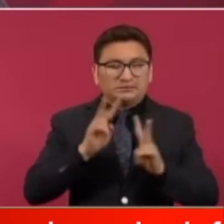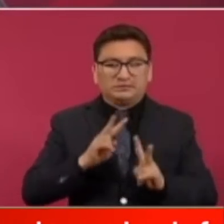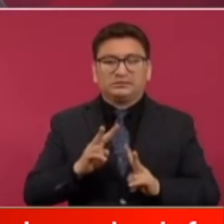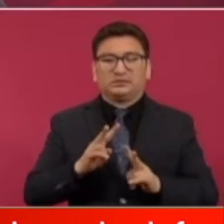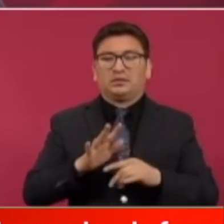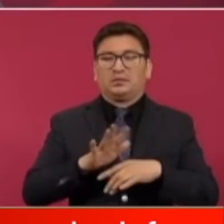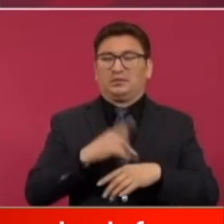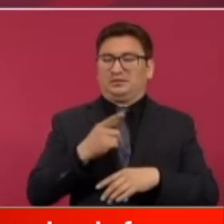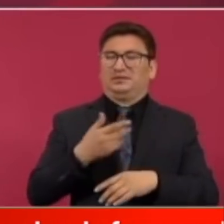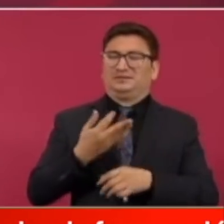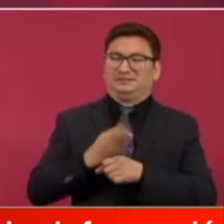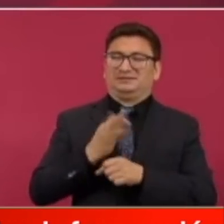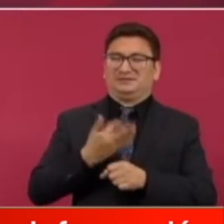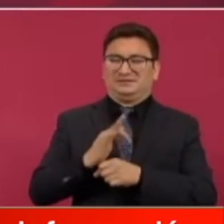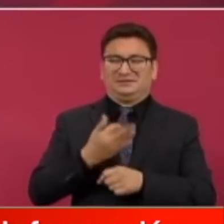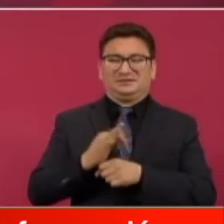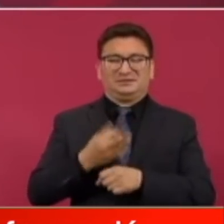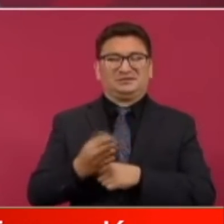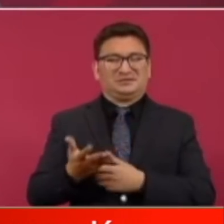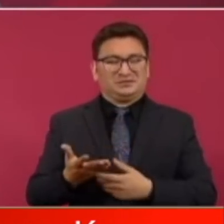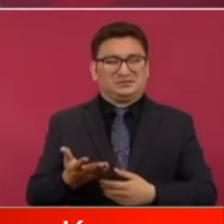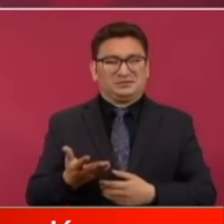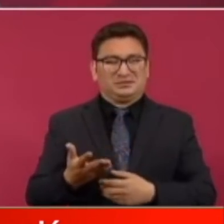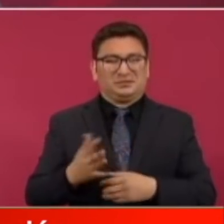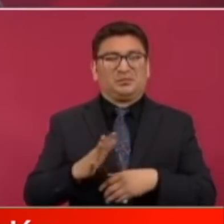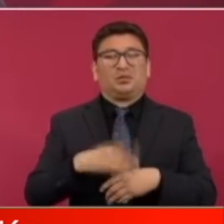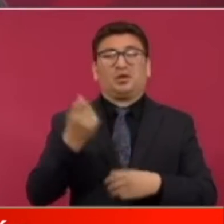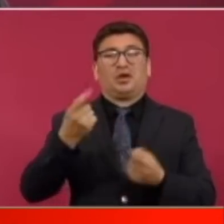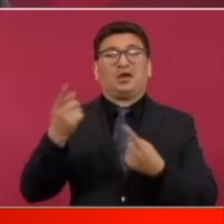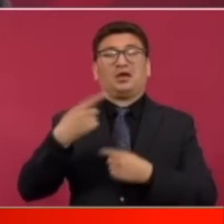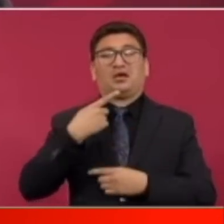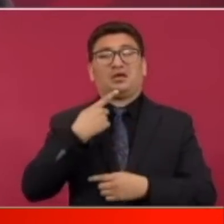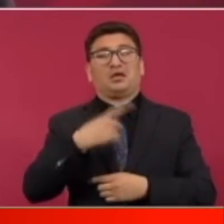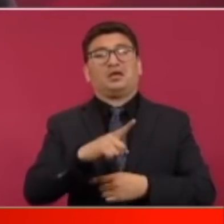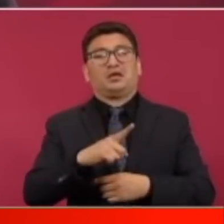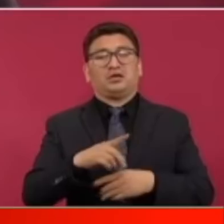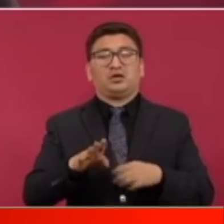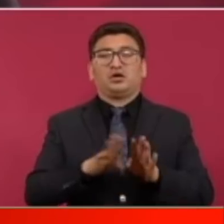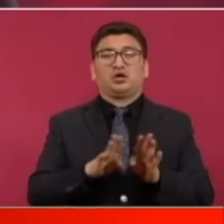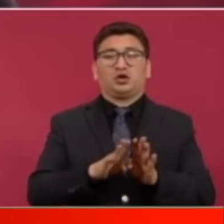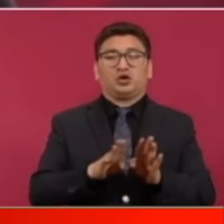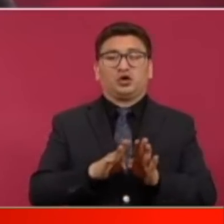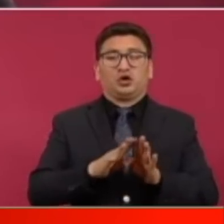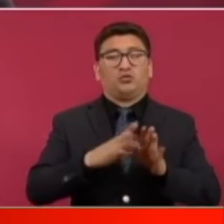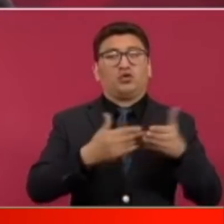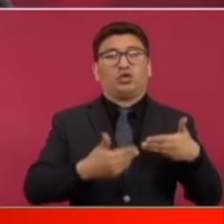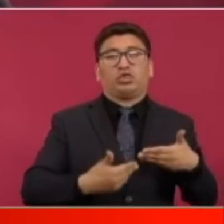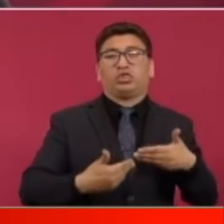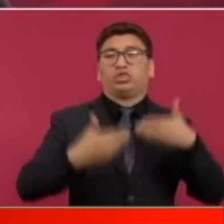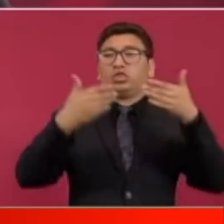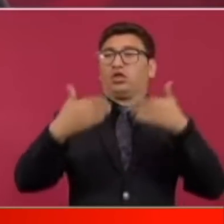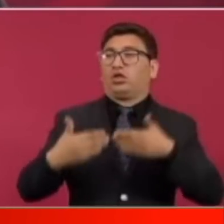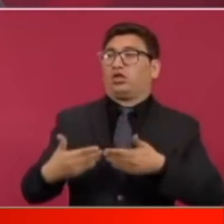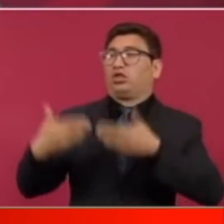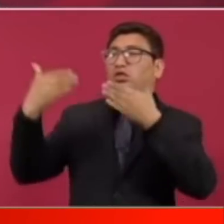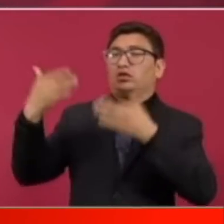asistoso porque se quejaba de que se estaba amurallando la ciudad